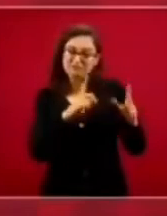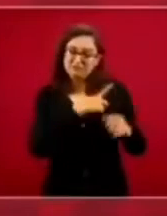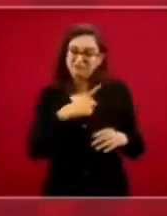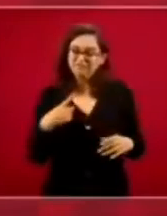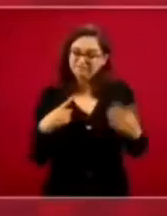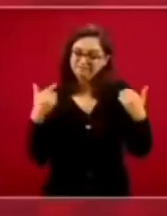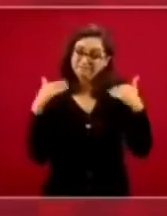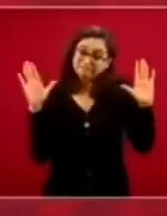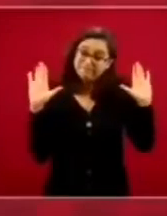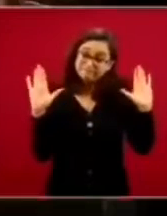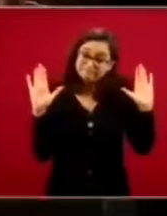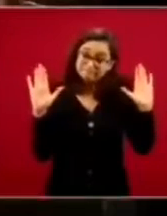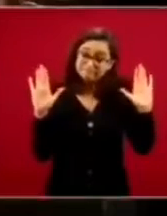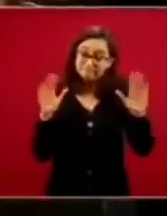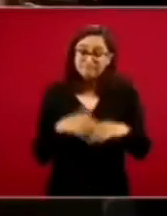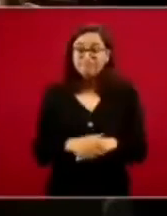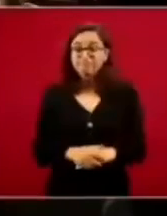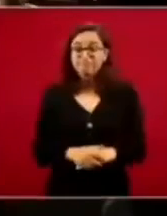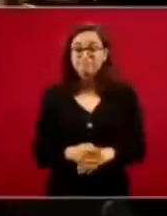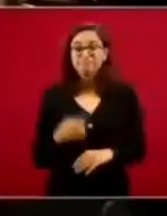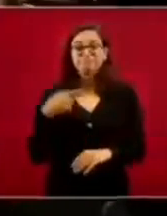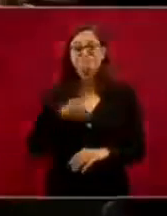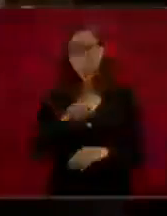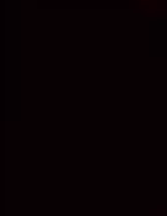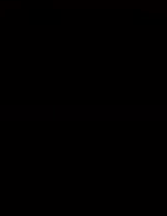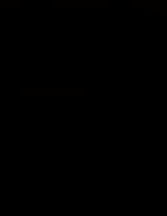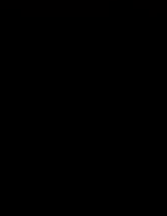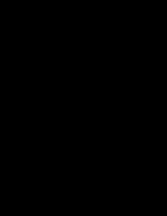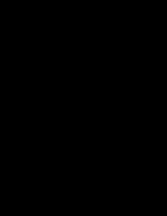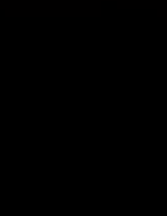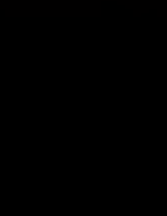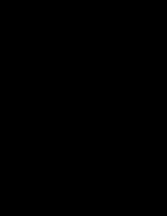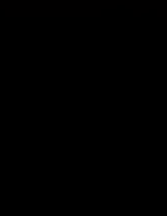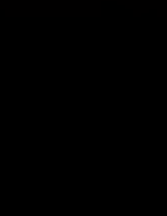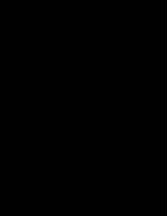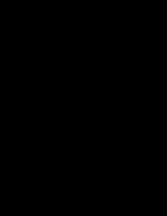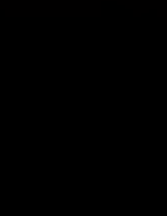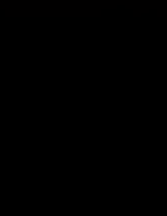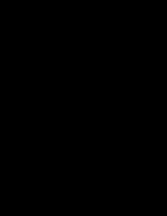pero suele pasar. y la la la